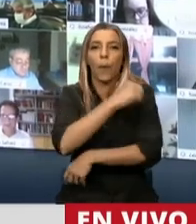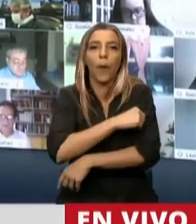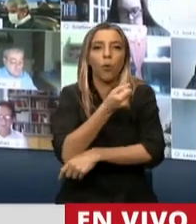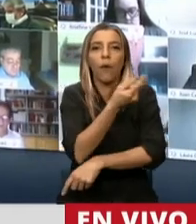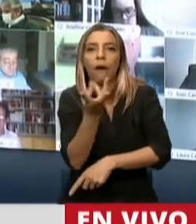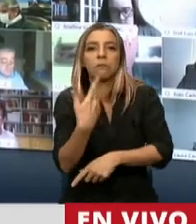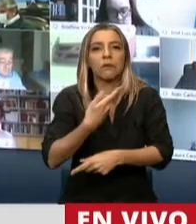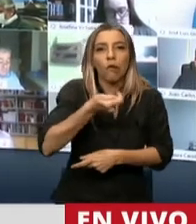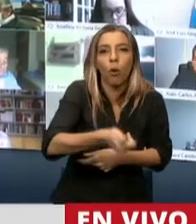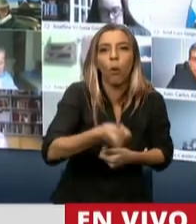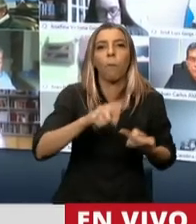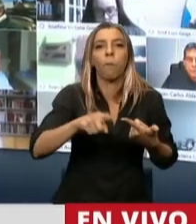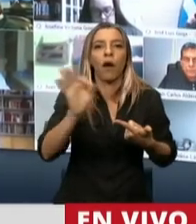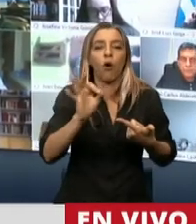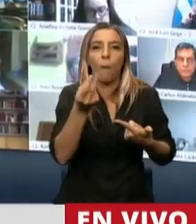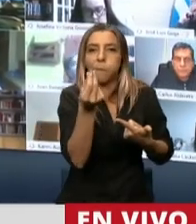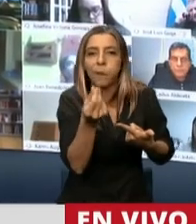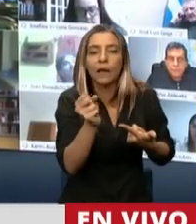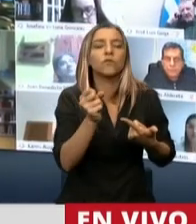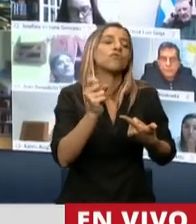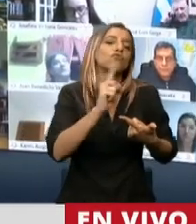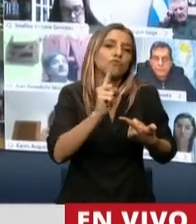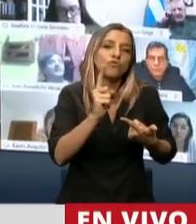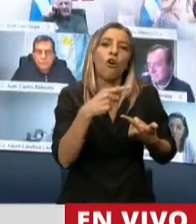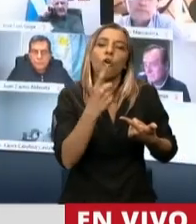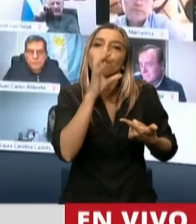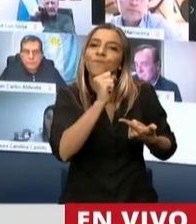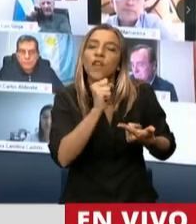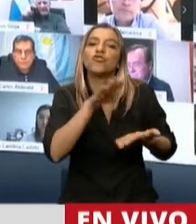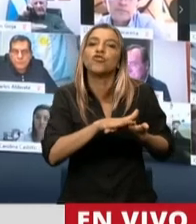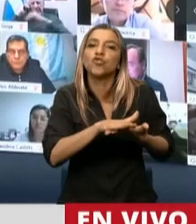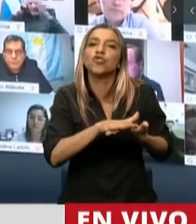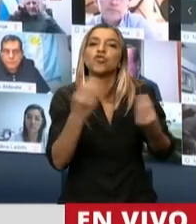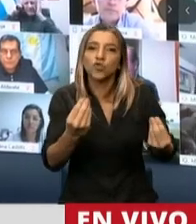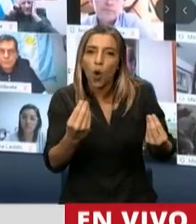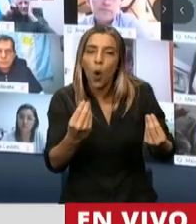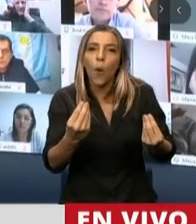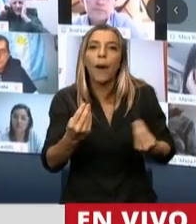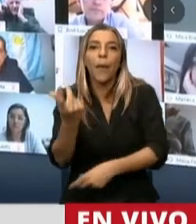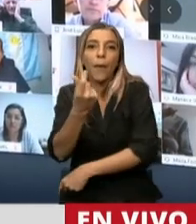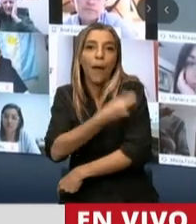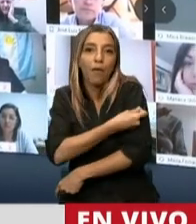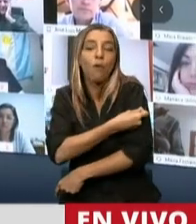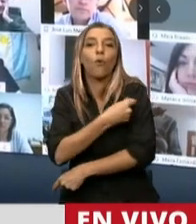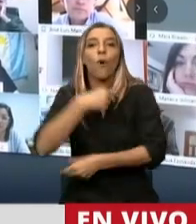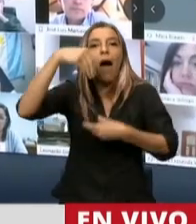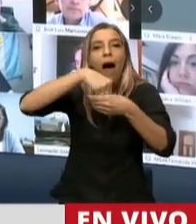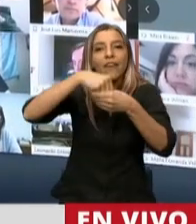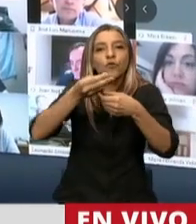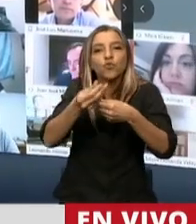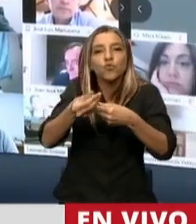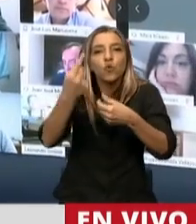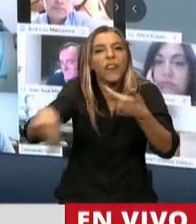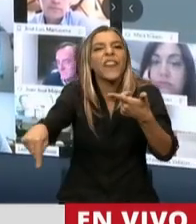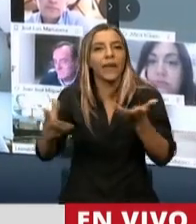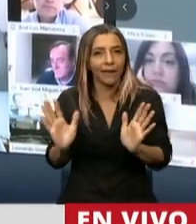le compramos, a qué precio le compramos, sino confidencialidad en el tema de cómo está elaborada la vacuna. O sea, que esa vacuna no reciba una